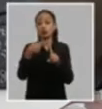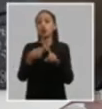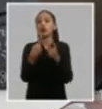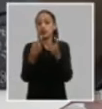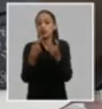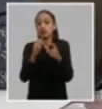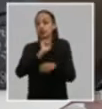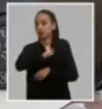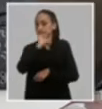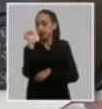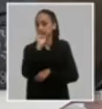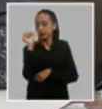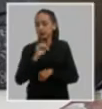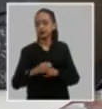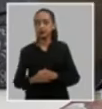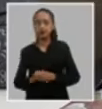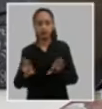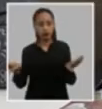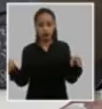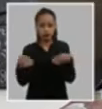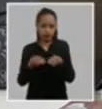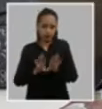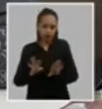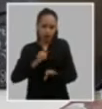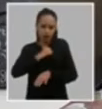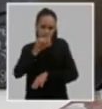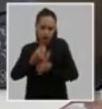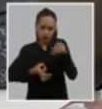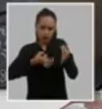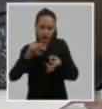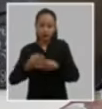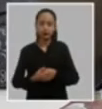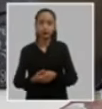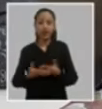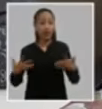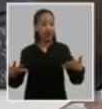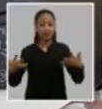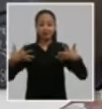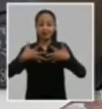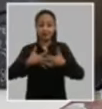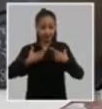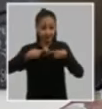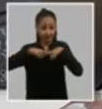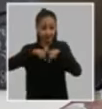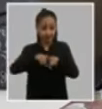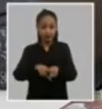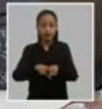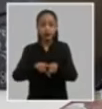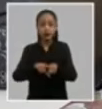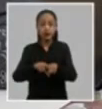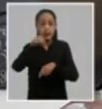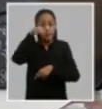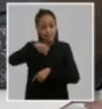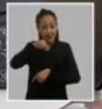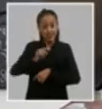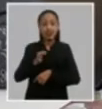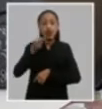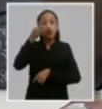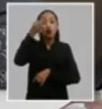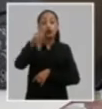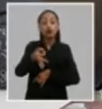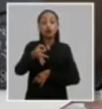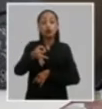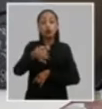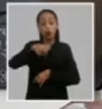que tener concluye expresando que en la unidad y continuidad que se asegura para el presente y el futuro